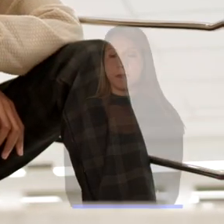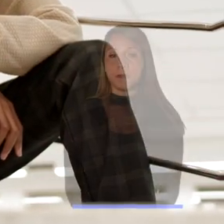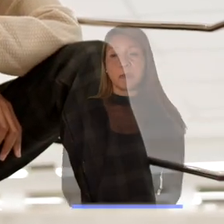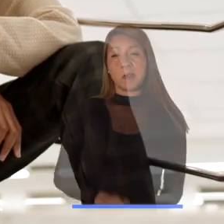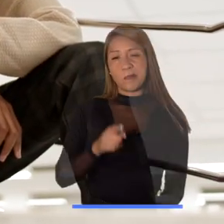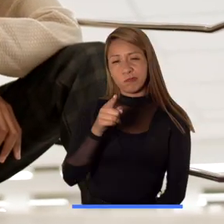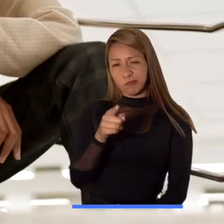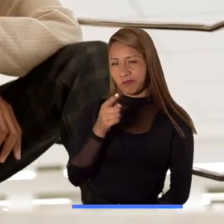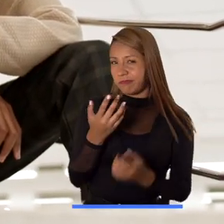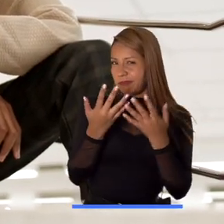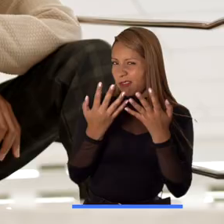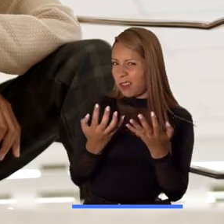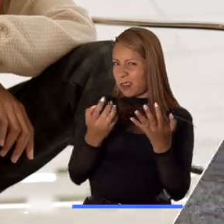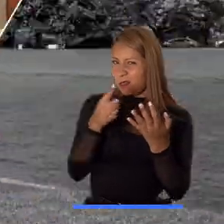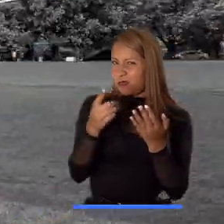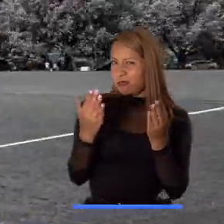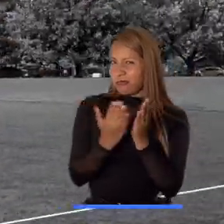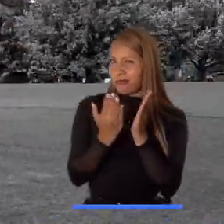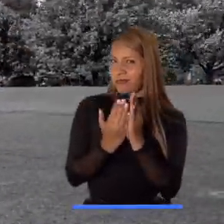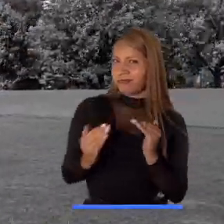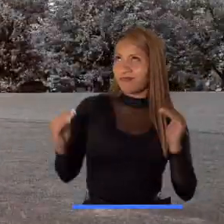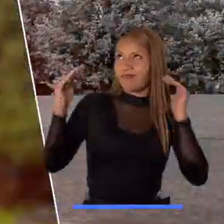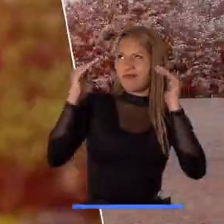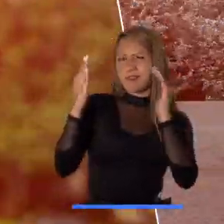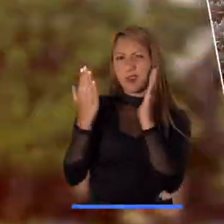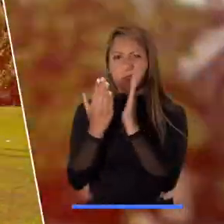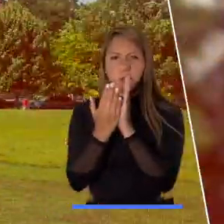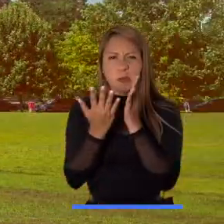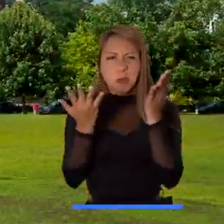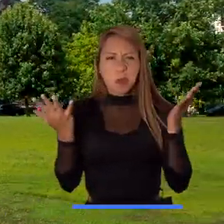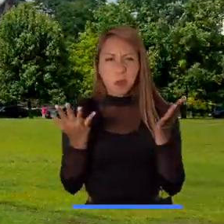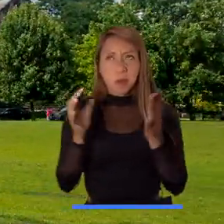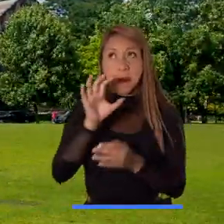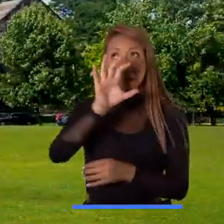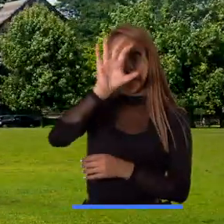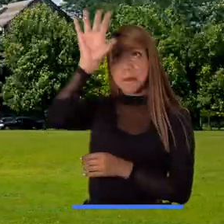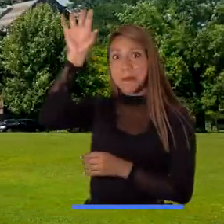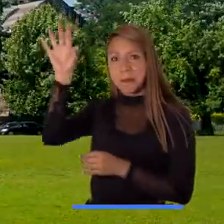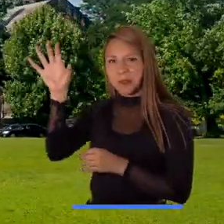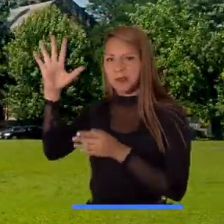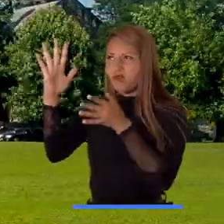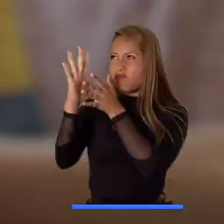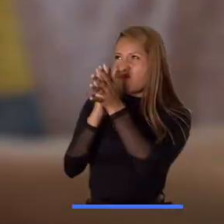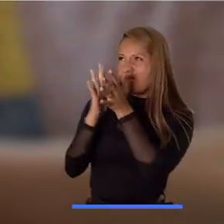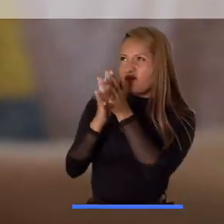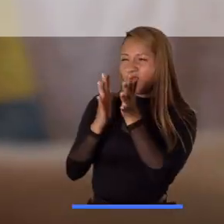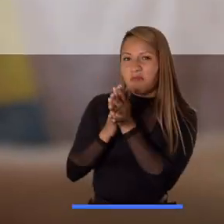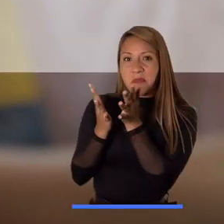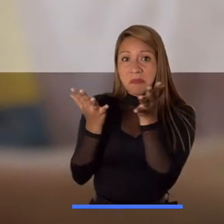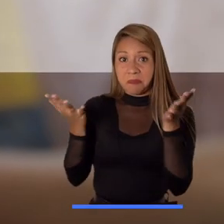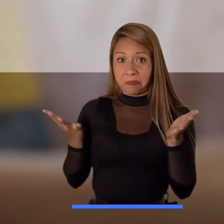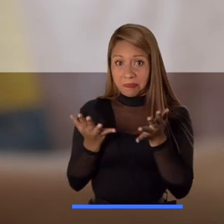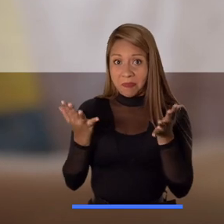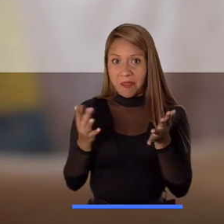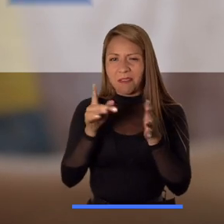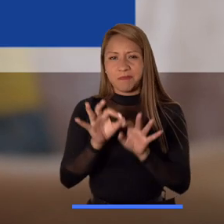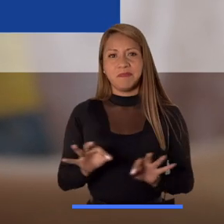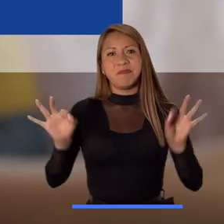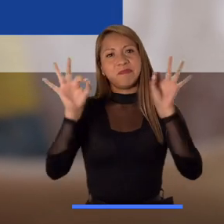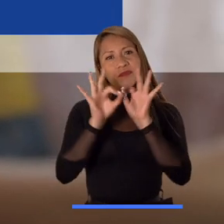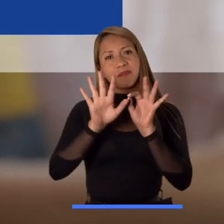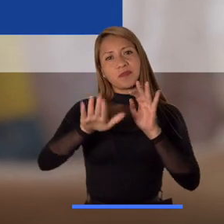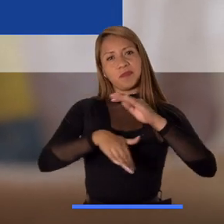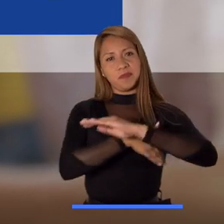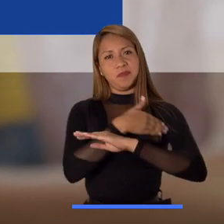¿Estás pensando en estudiar un programa de educación superior en otro país y necesitas más información? Pensando en ti, el Ministerio de